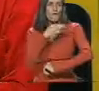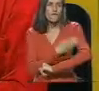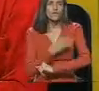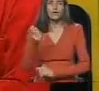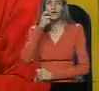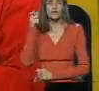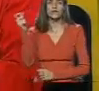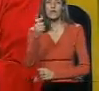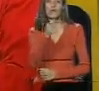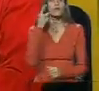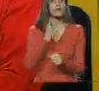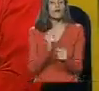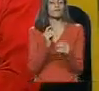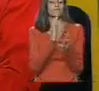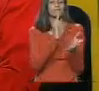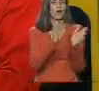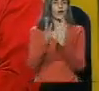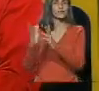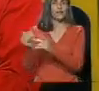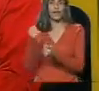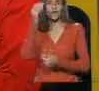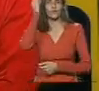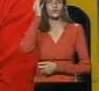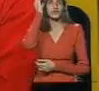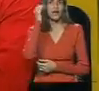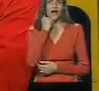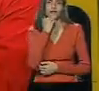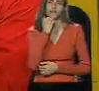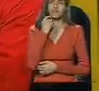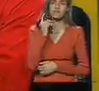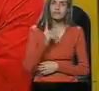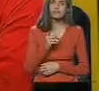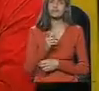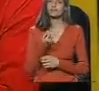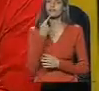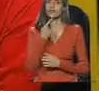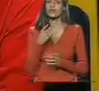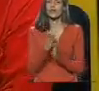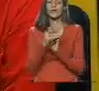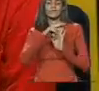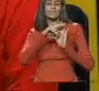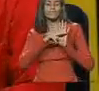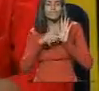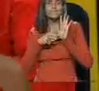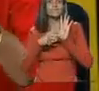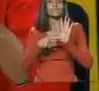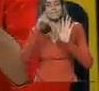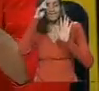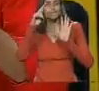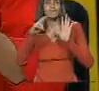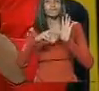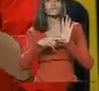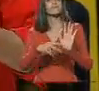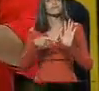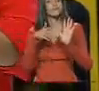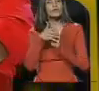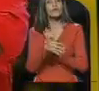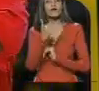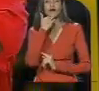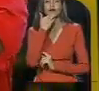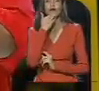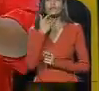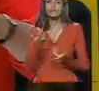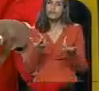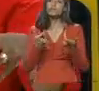pueblo debe estar organizada, con conciencia, guiado por unos principios, con unos instrumentos